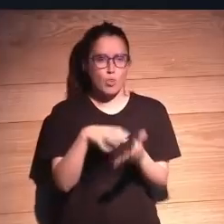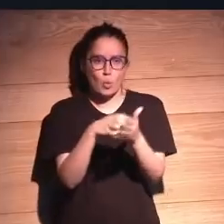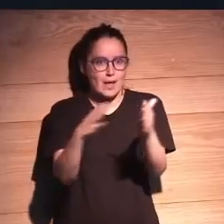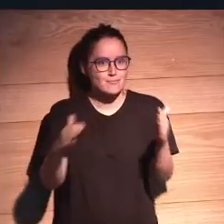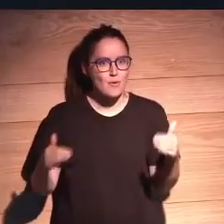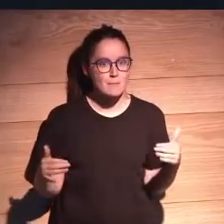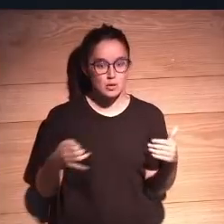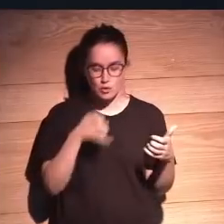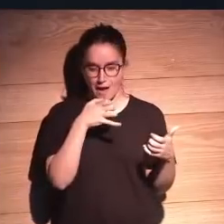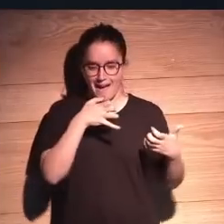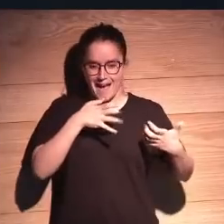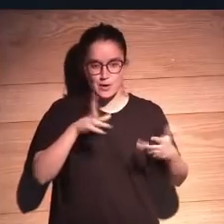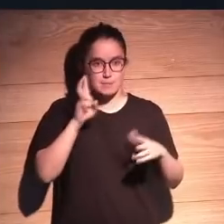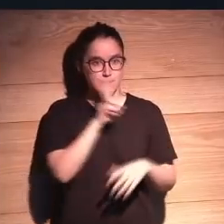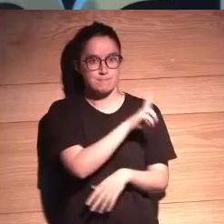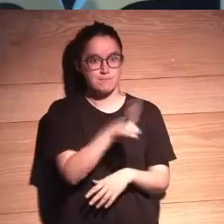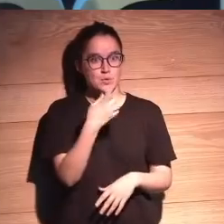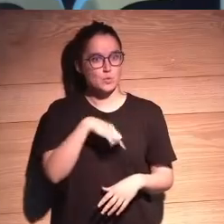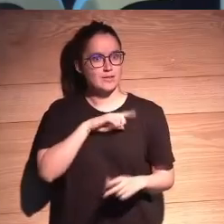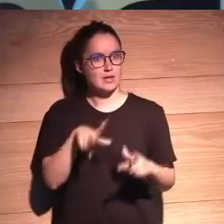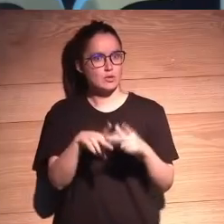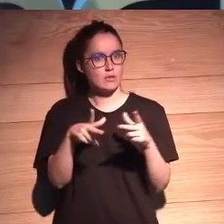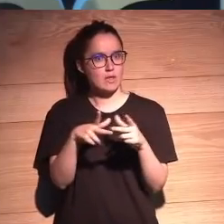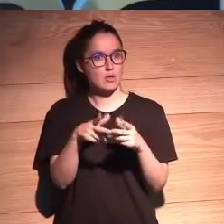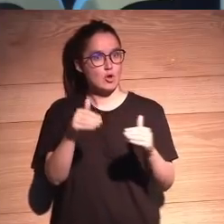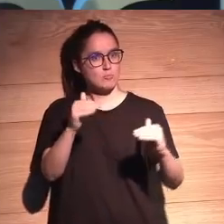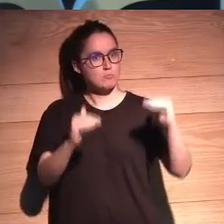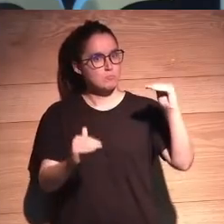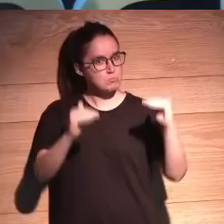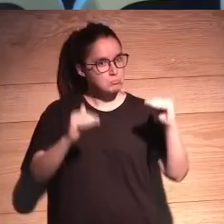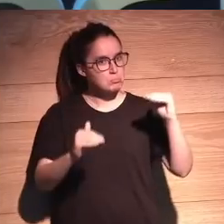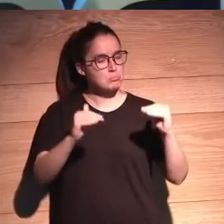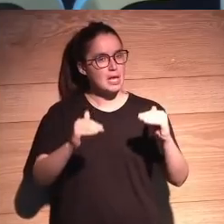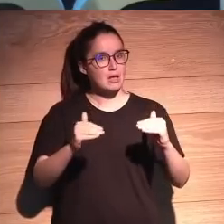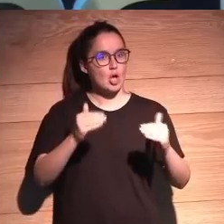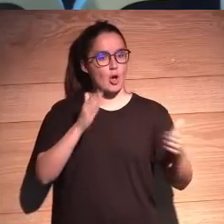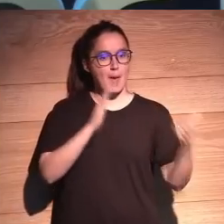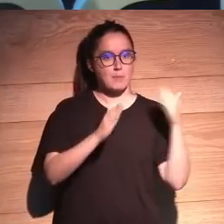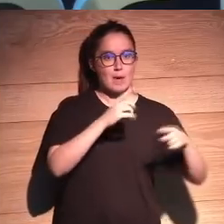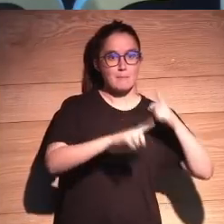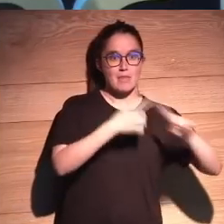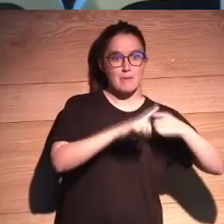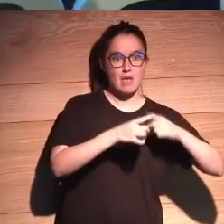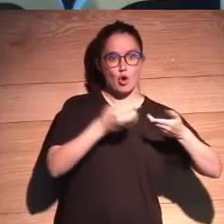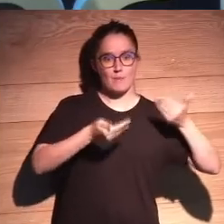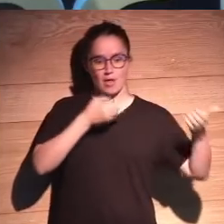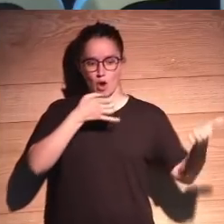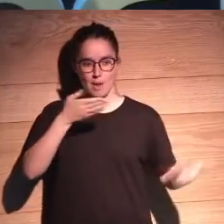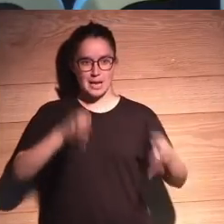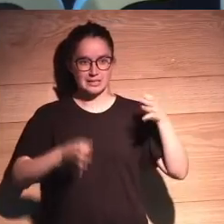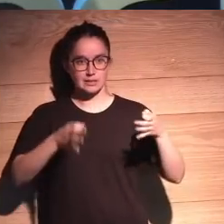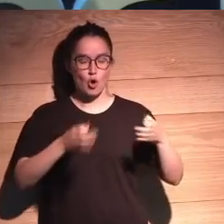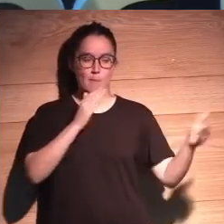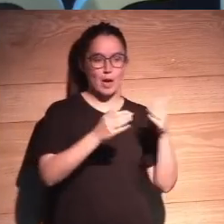Pero yo miro ahora a nuestra sociedad. Hombre, es más justa que en la edad media, ¿vale? Más justa que en la edad de